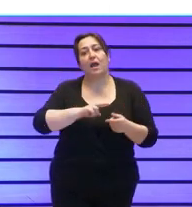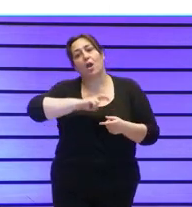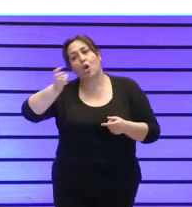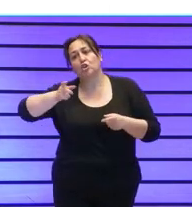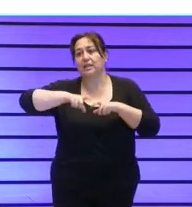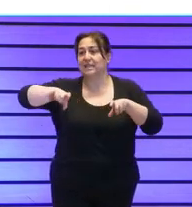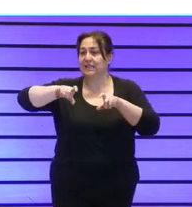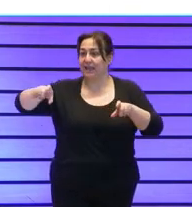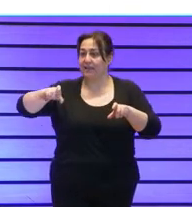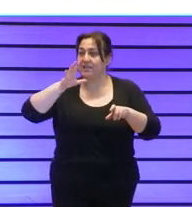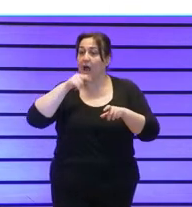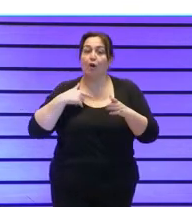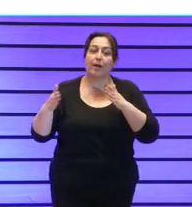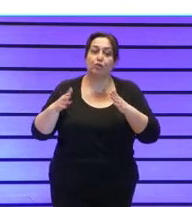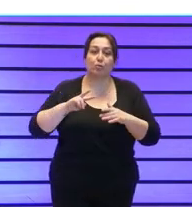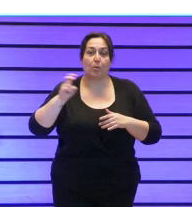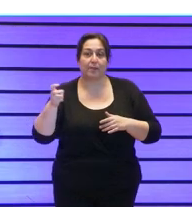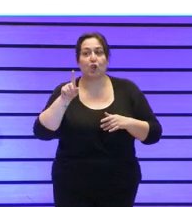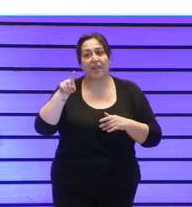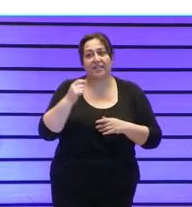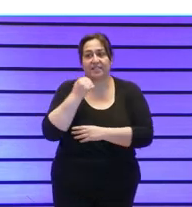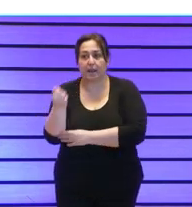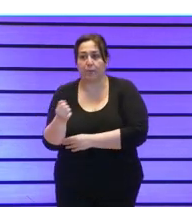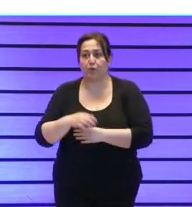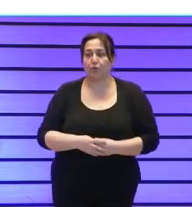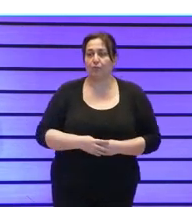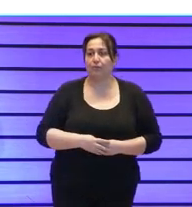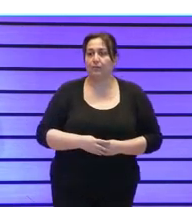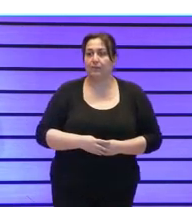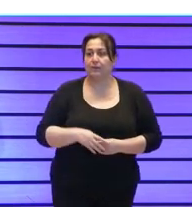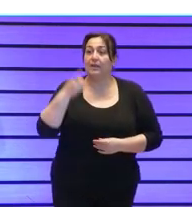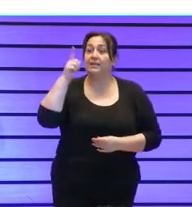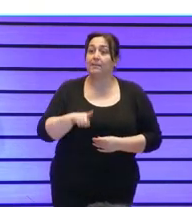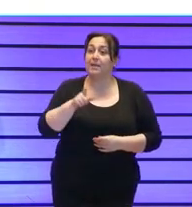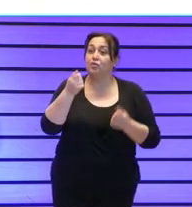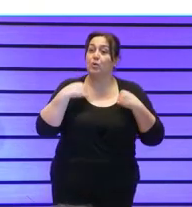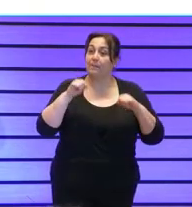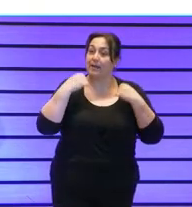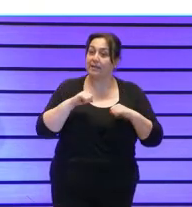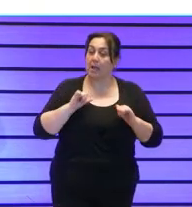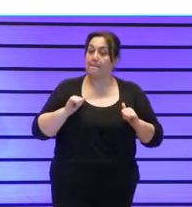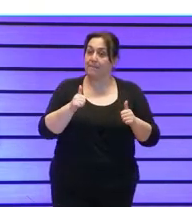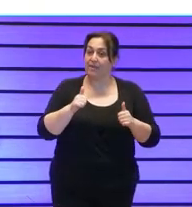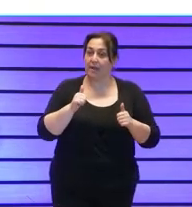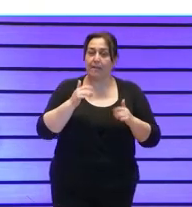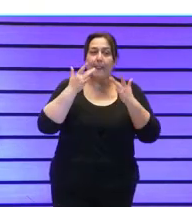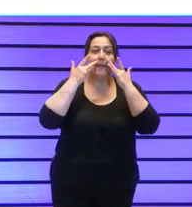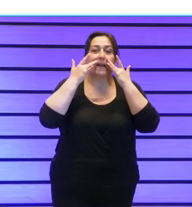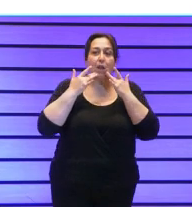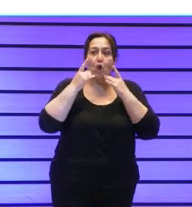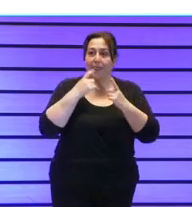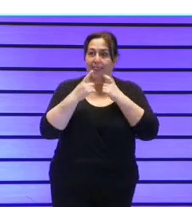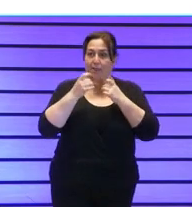están en otro punto, en otro momento y que necesitan ese apoyo. También es una práctica que parte del rigor de la cultura del dato y la